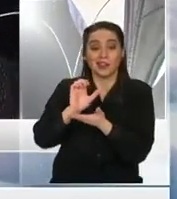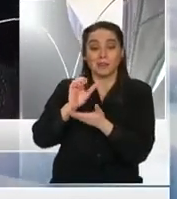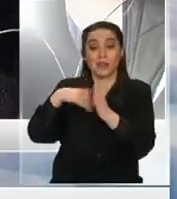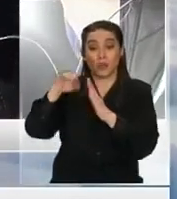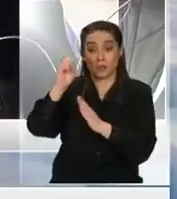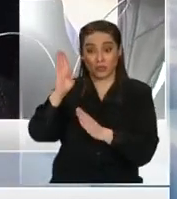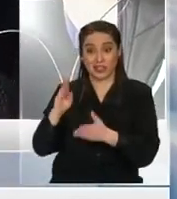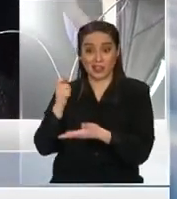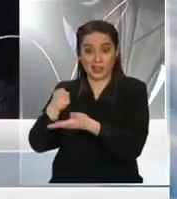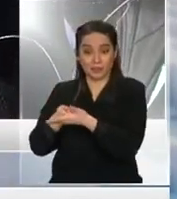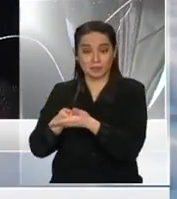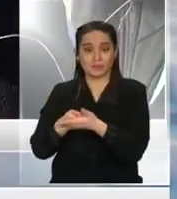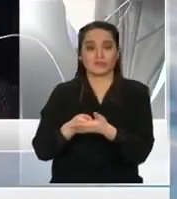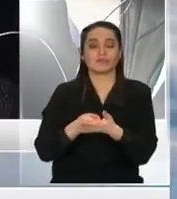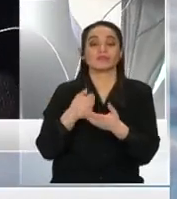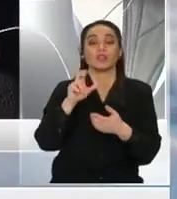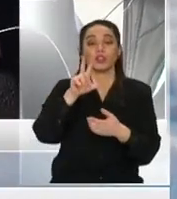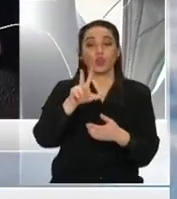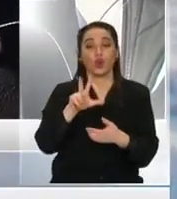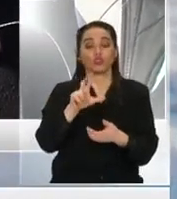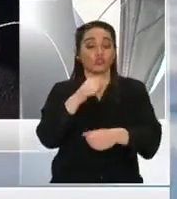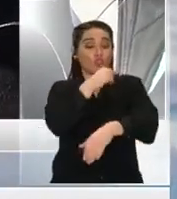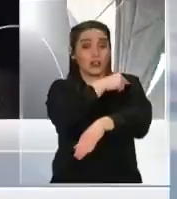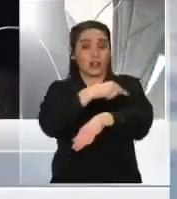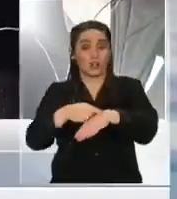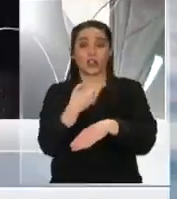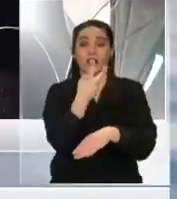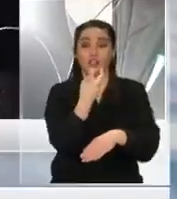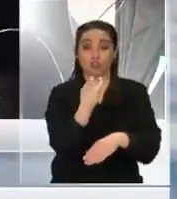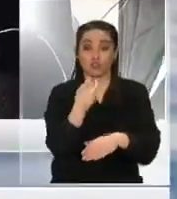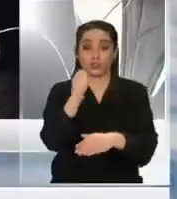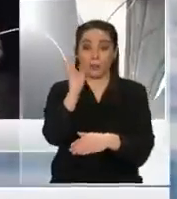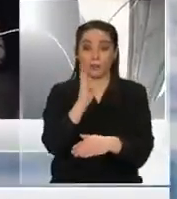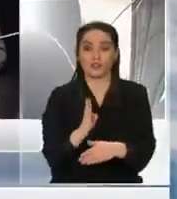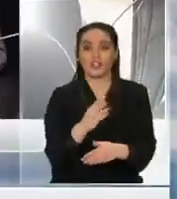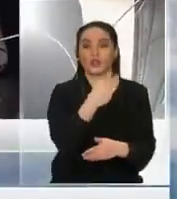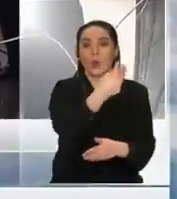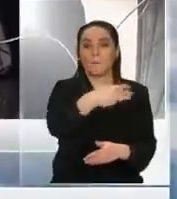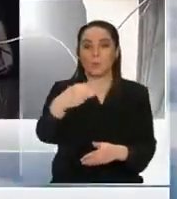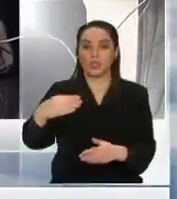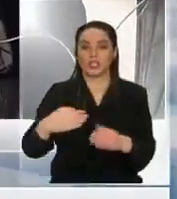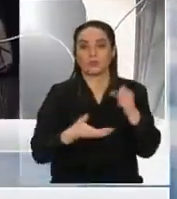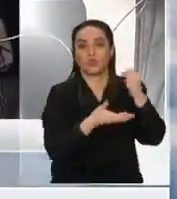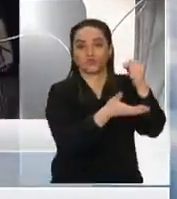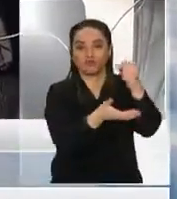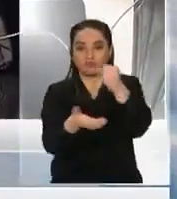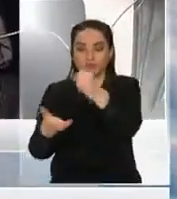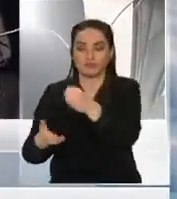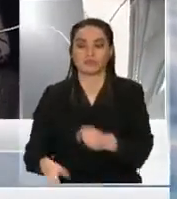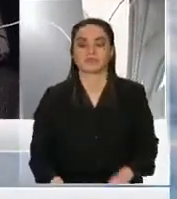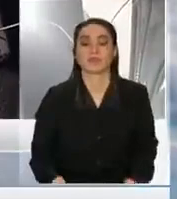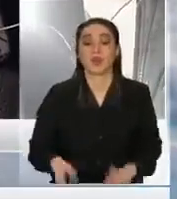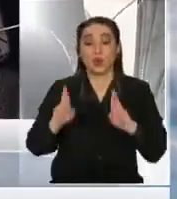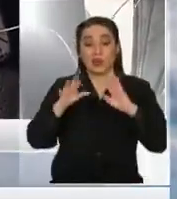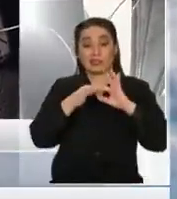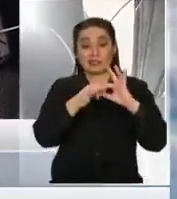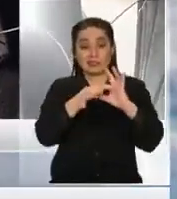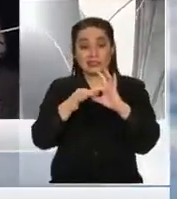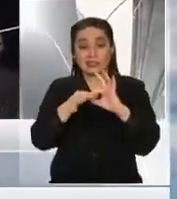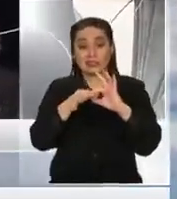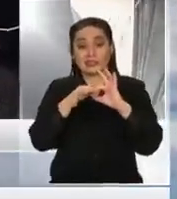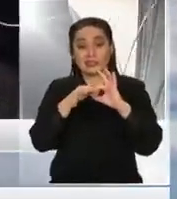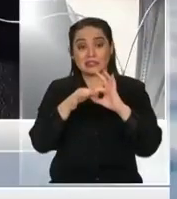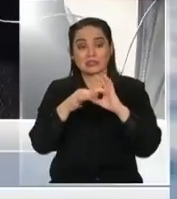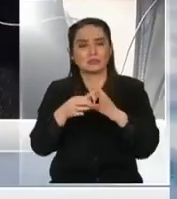regiones, el 12% de los municipios y eso hay que claramente terminarlo. Bueno, esperamos haber respondido señora Amelia, cualquier